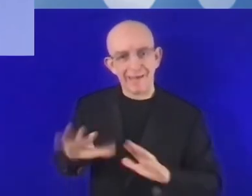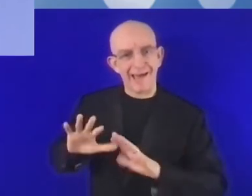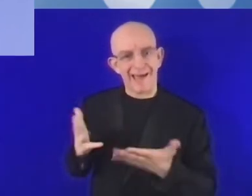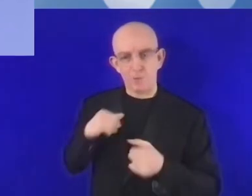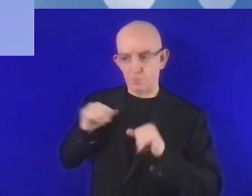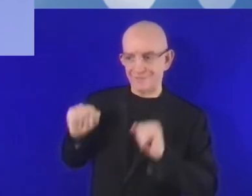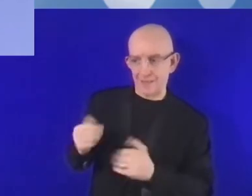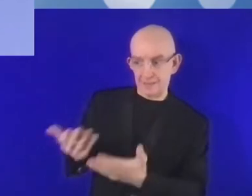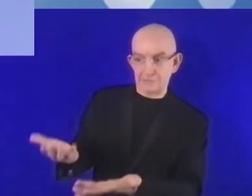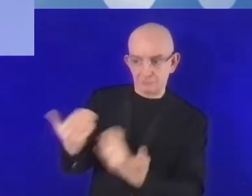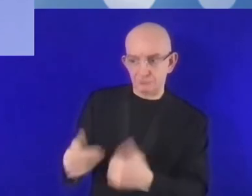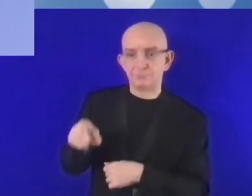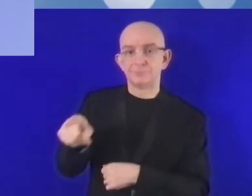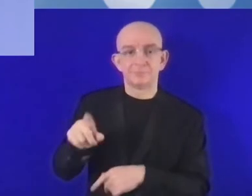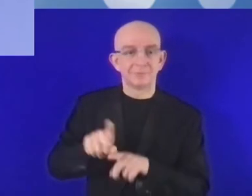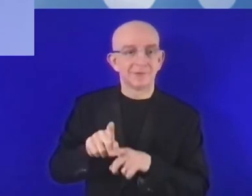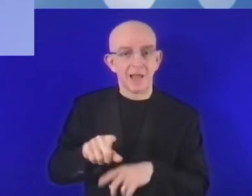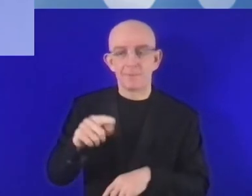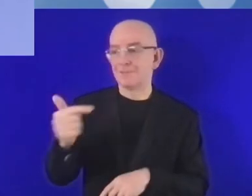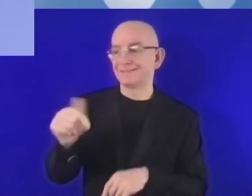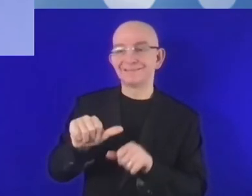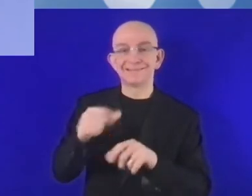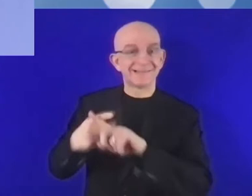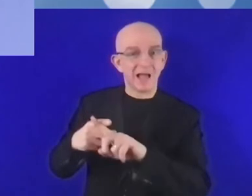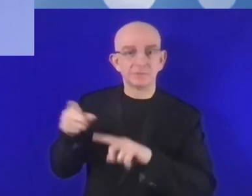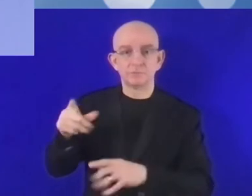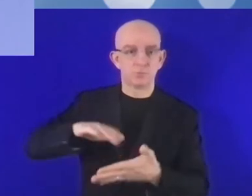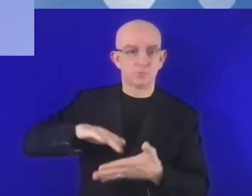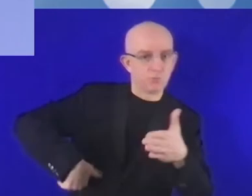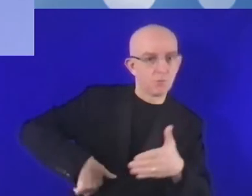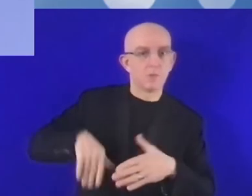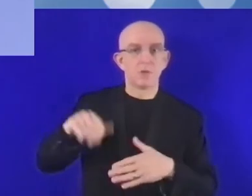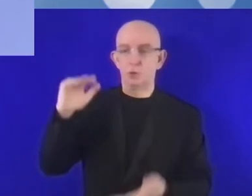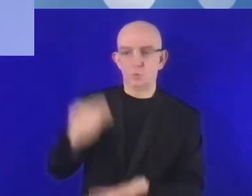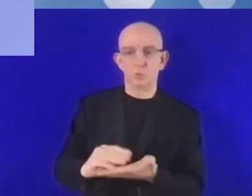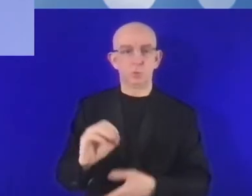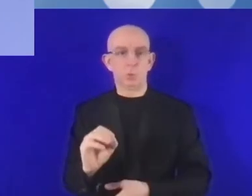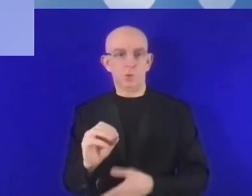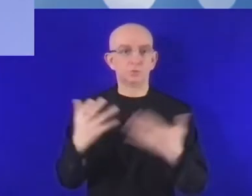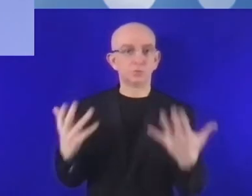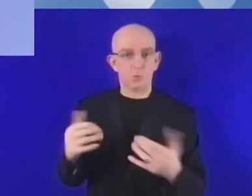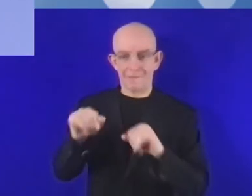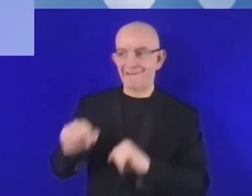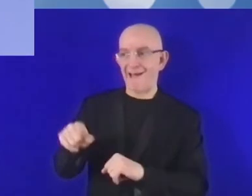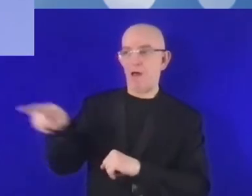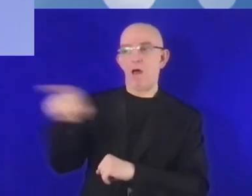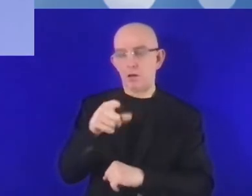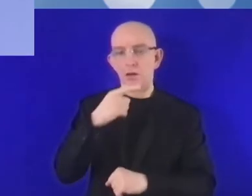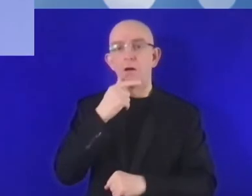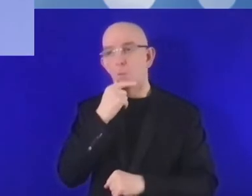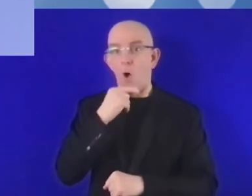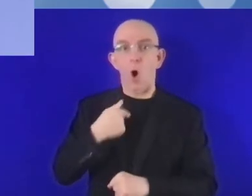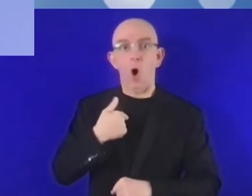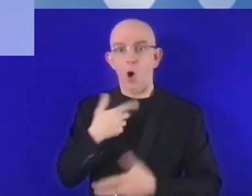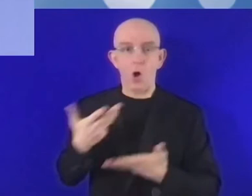una persona con una idea fantástica, pero le faltan recursos. Le faltan recursos, por ejemplo,